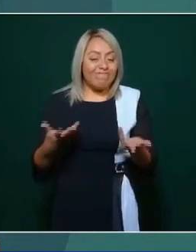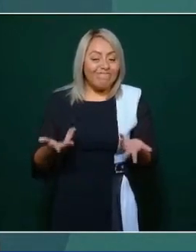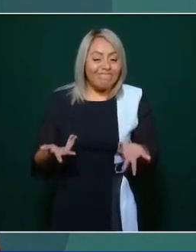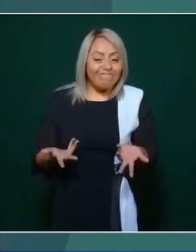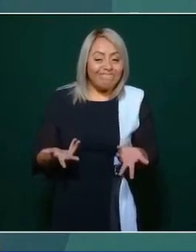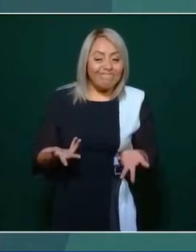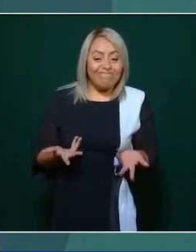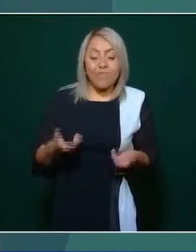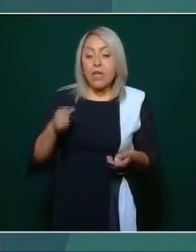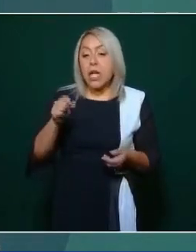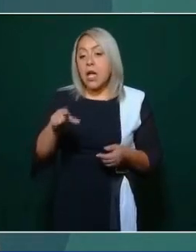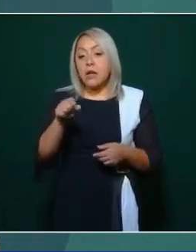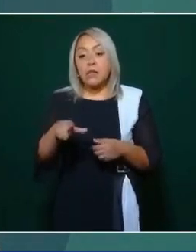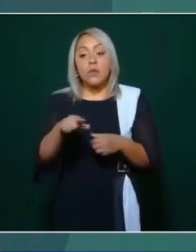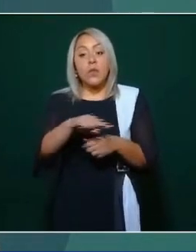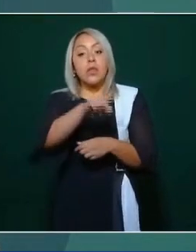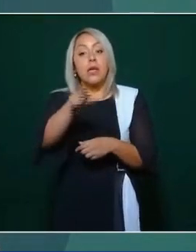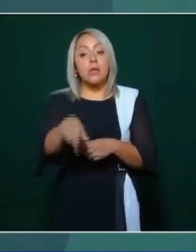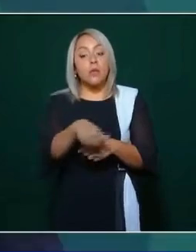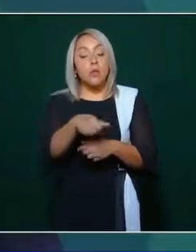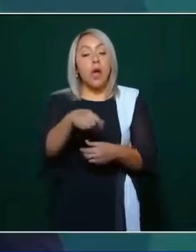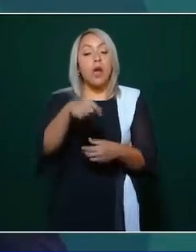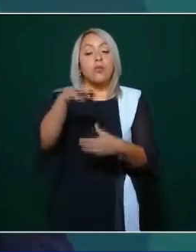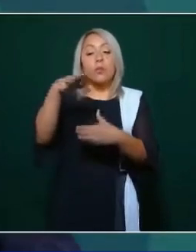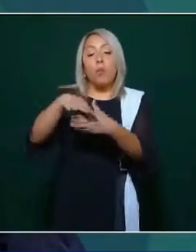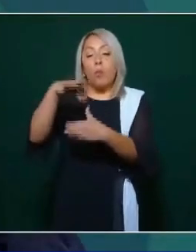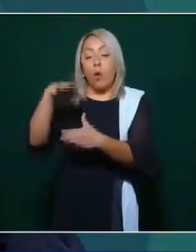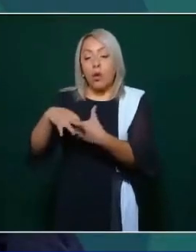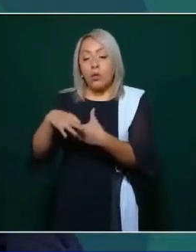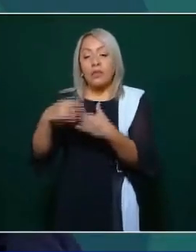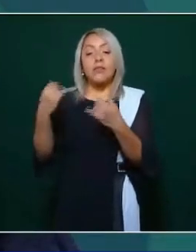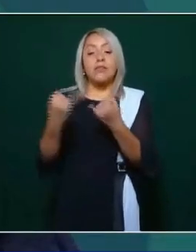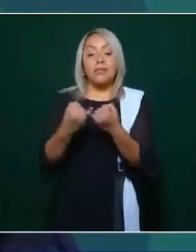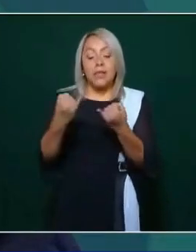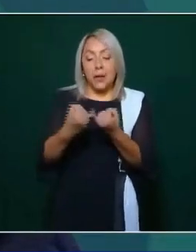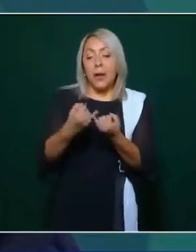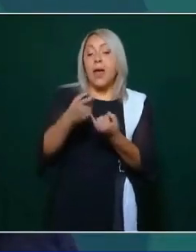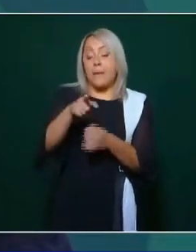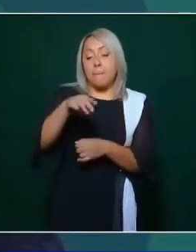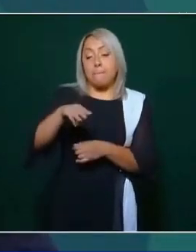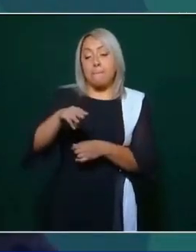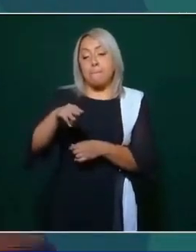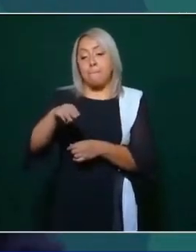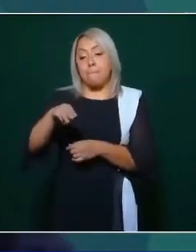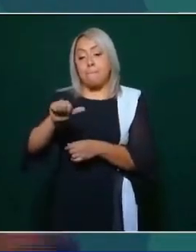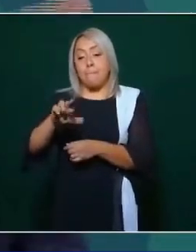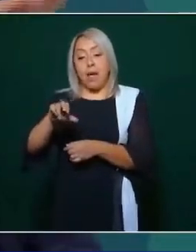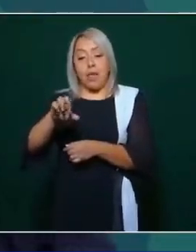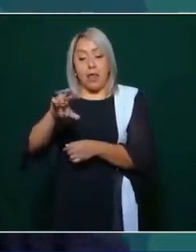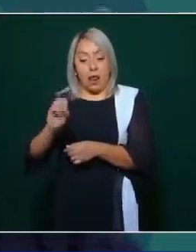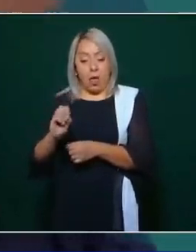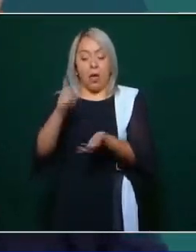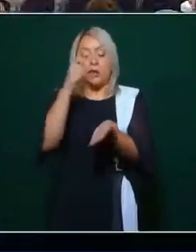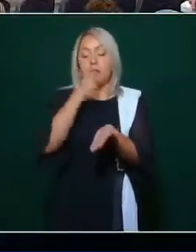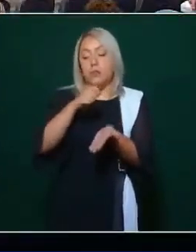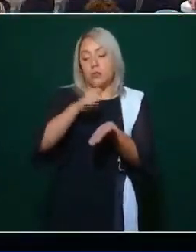y en una de las elecciones le envía una carta a Madero a Jerónimo Treviño